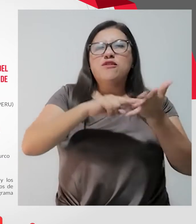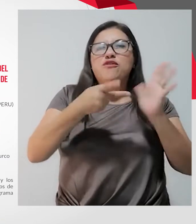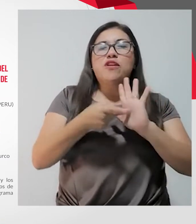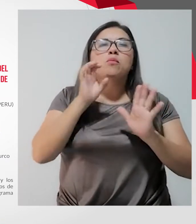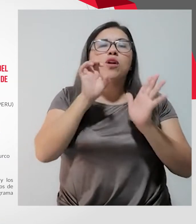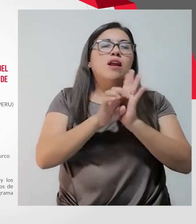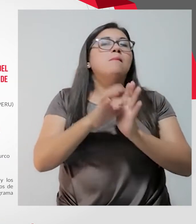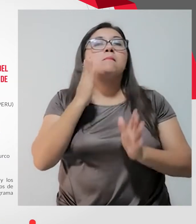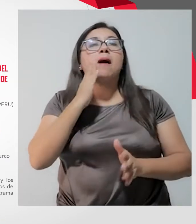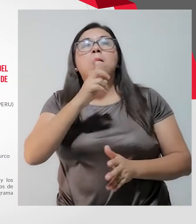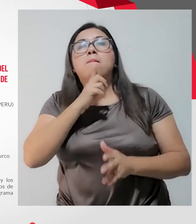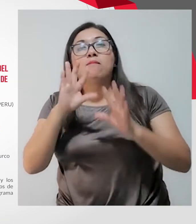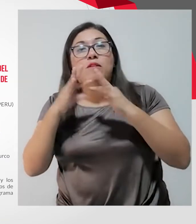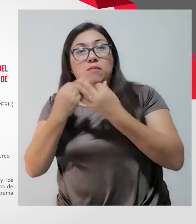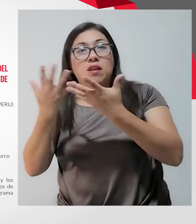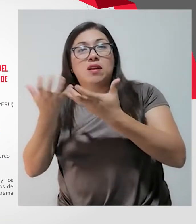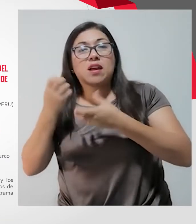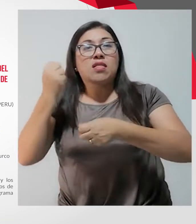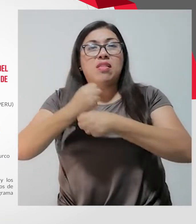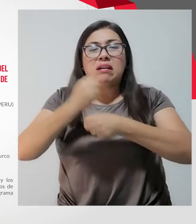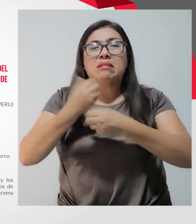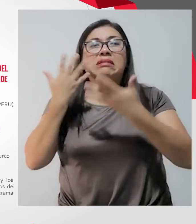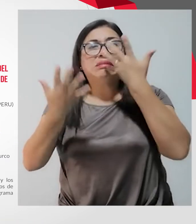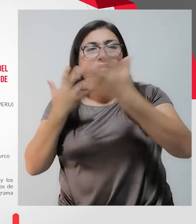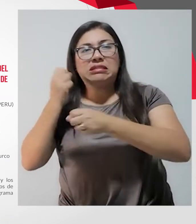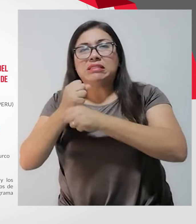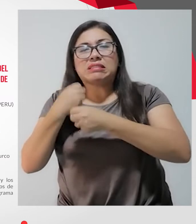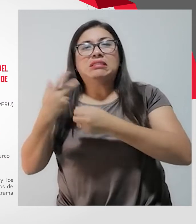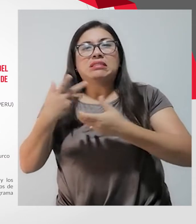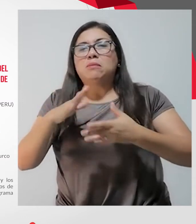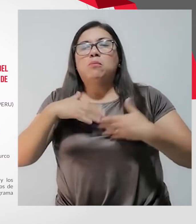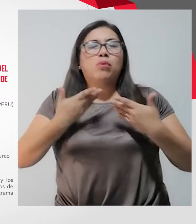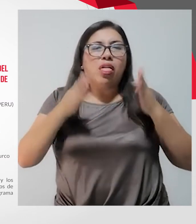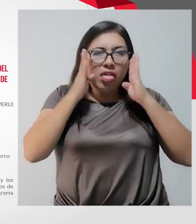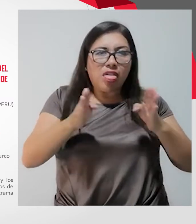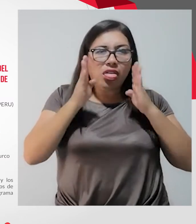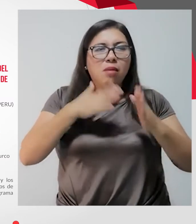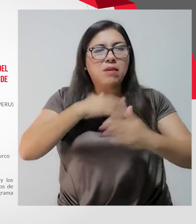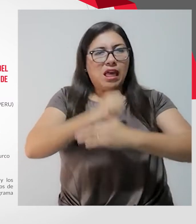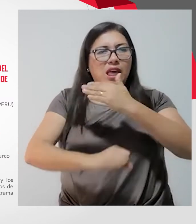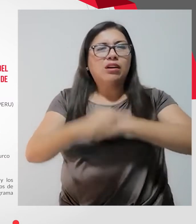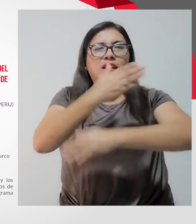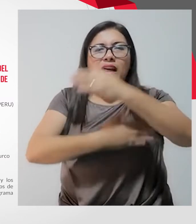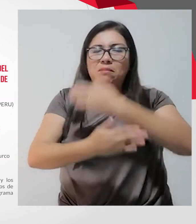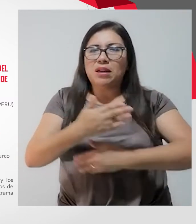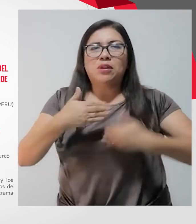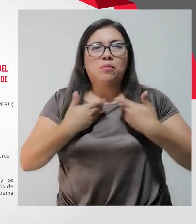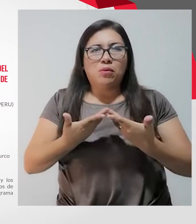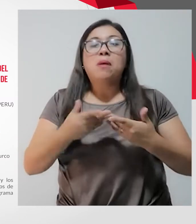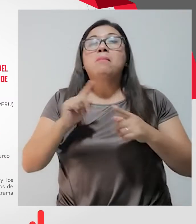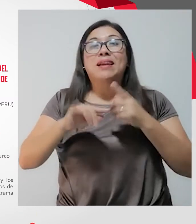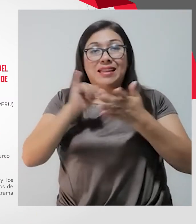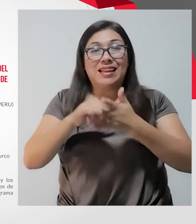que quiere trabajar y que lamentablemente no puede porque tiene que atender a su hijo o a su familia con discapacidad, va a poder ahí